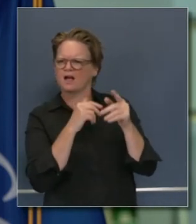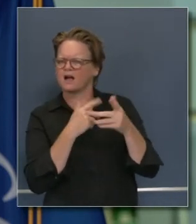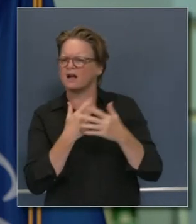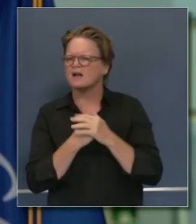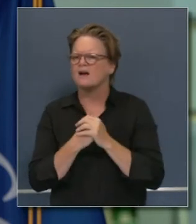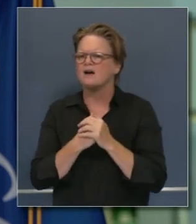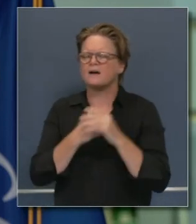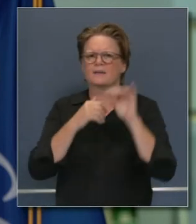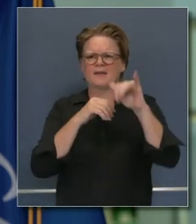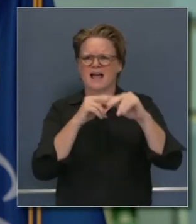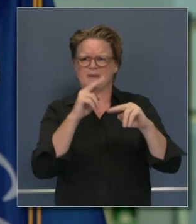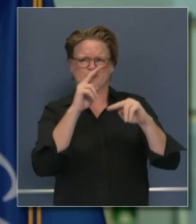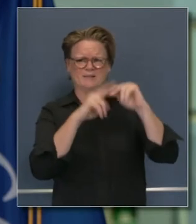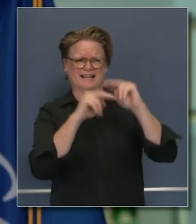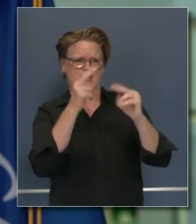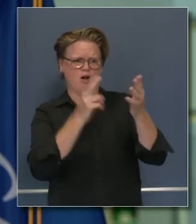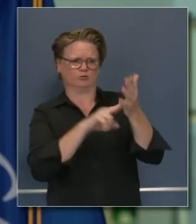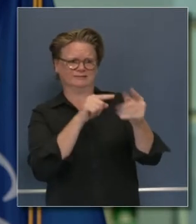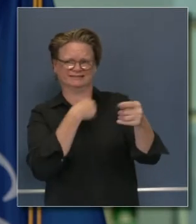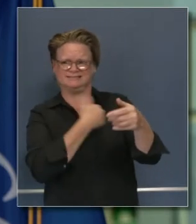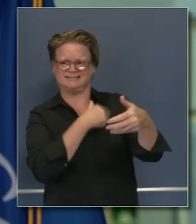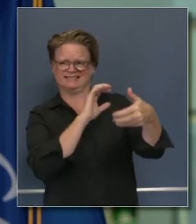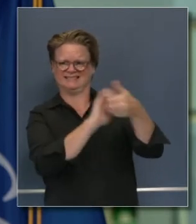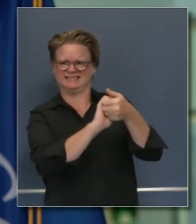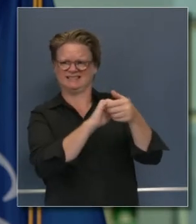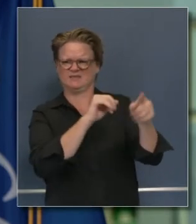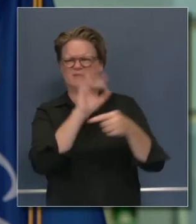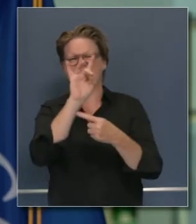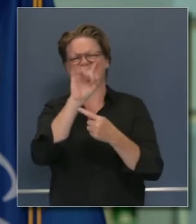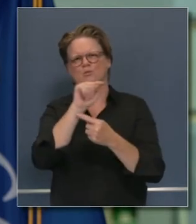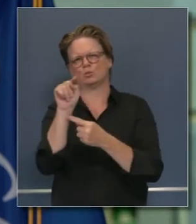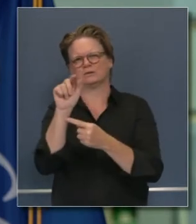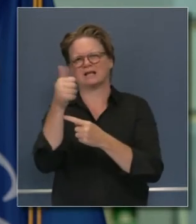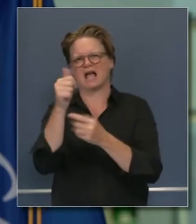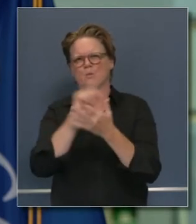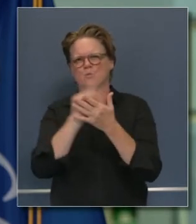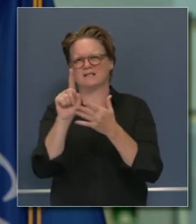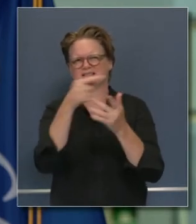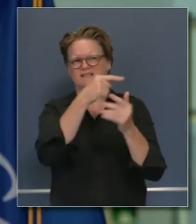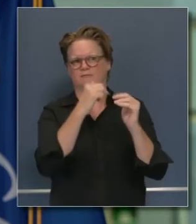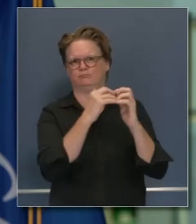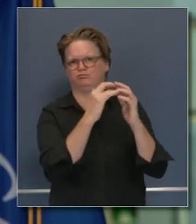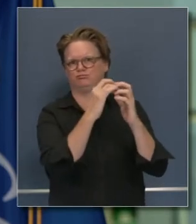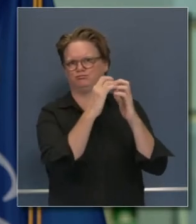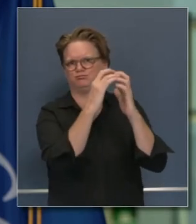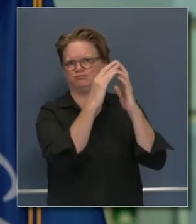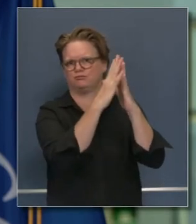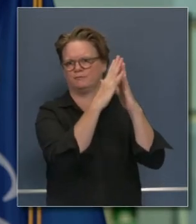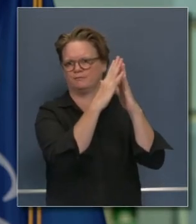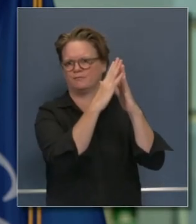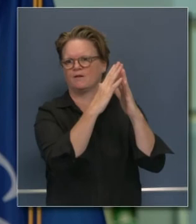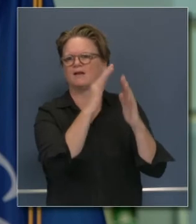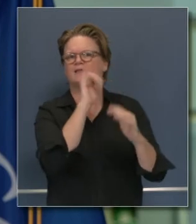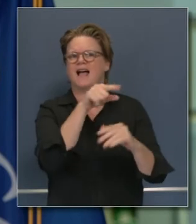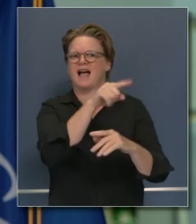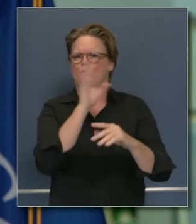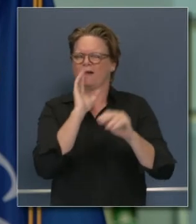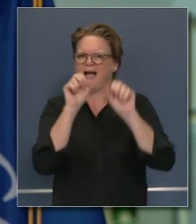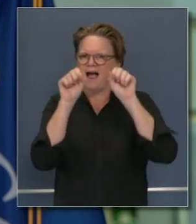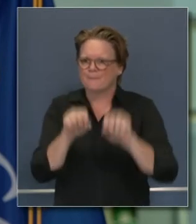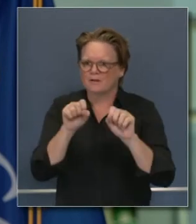creando o construyendo ese lugar usando la capacidad del estado moviéndonos rápida y eficientemente para construir